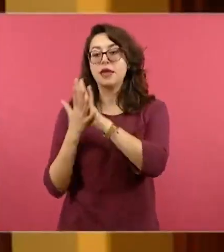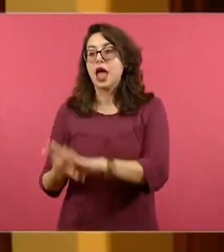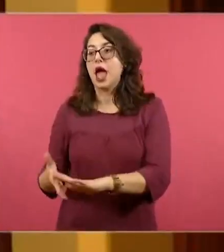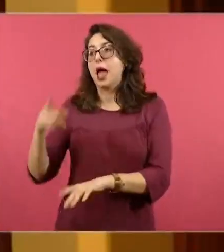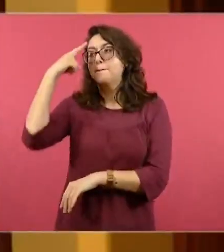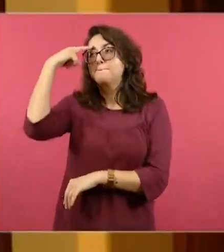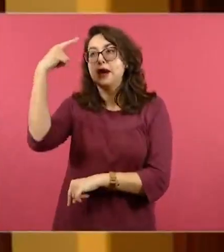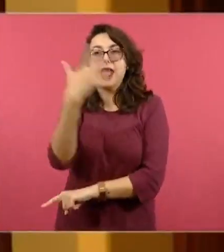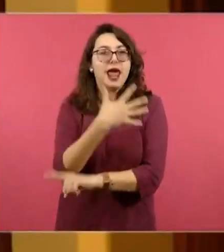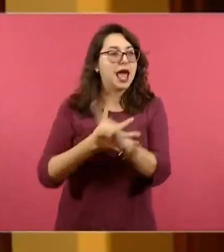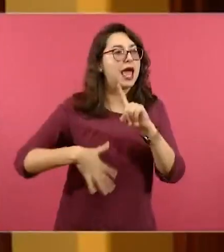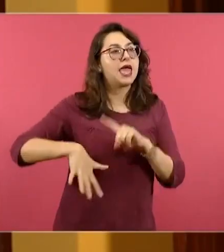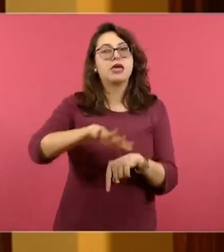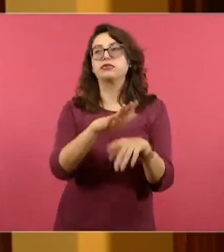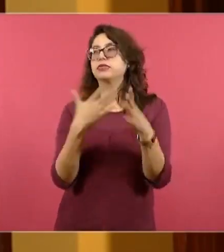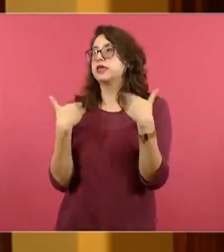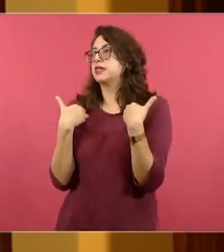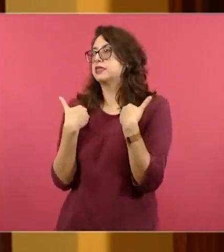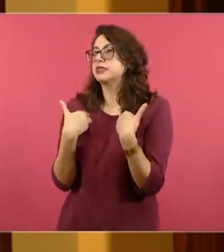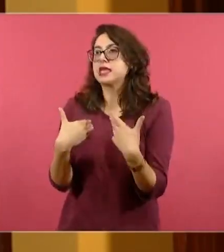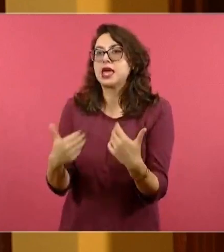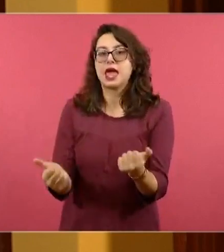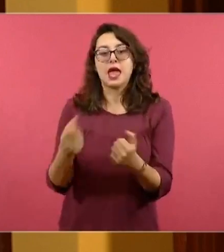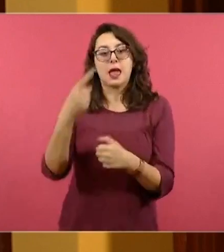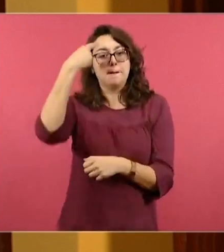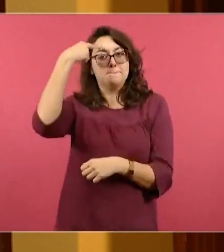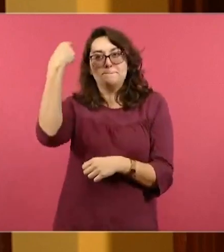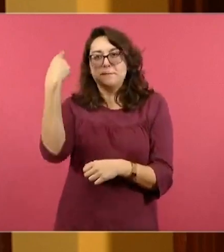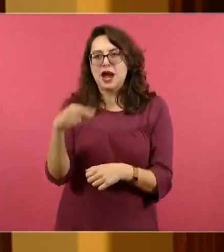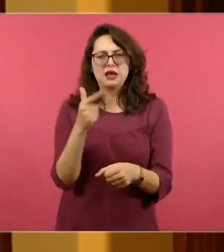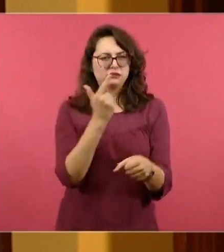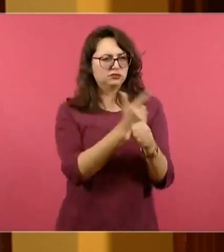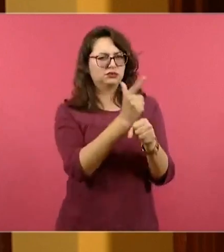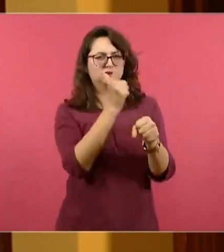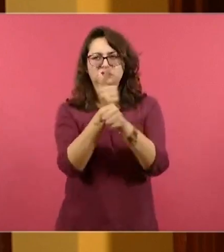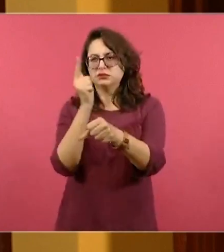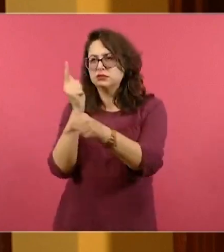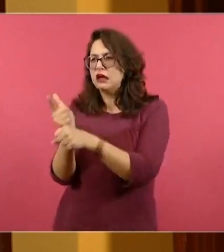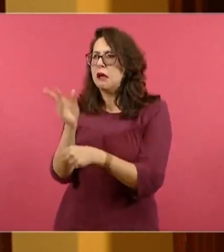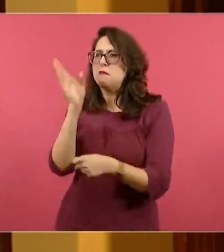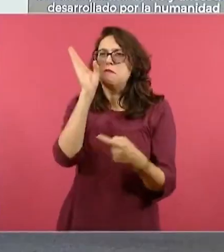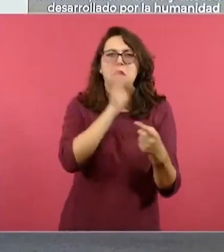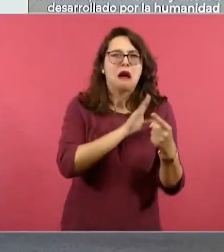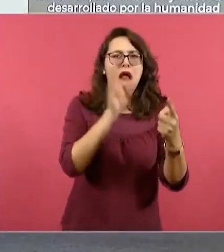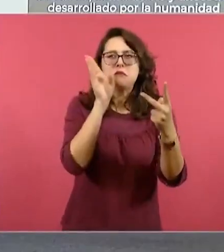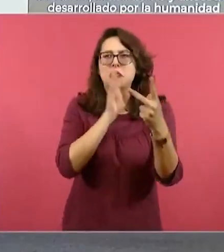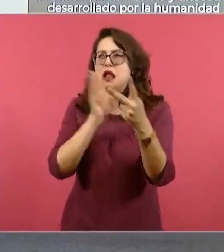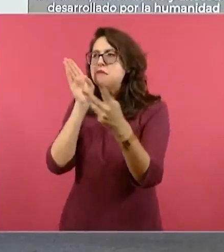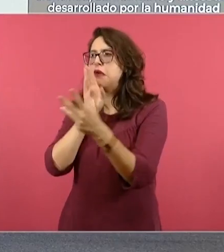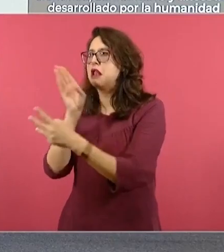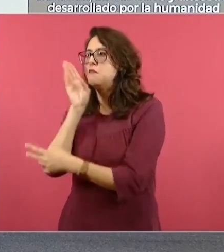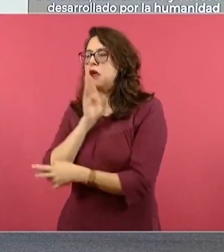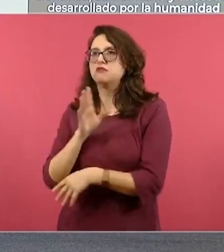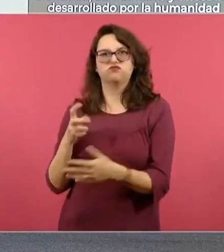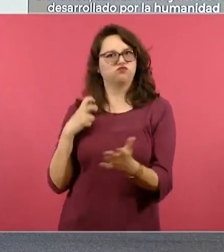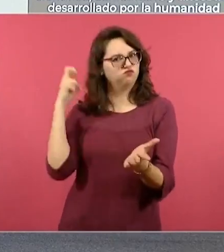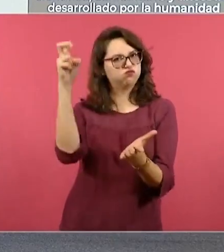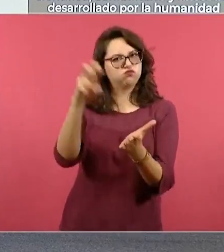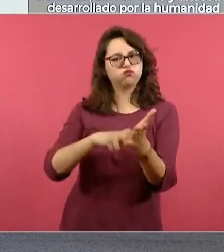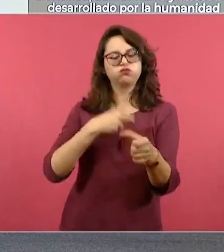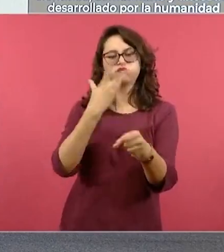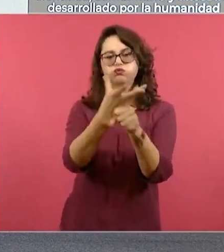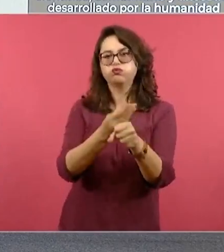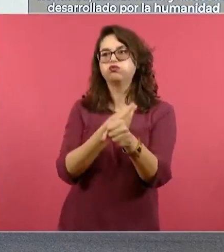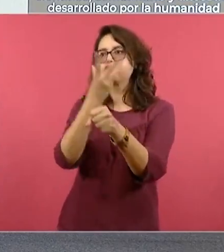Es un motor para poder identificar todas esas desigualdades y poder transformarlas. Y los libros se